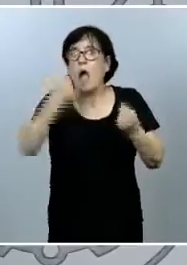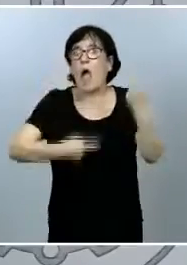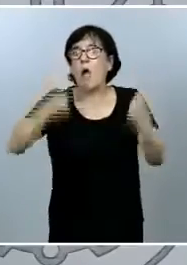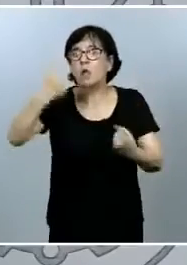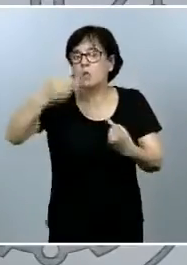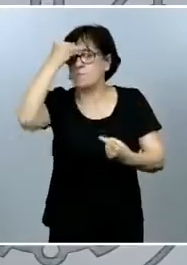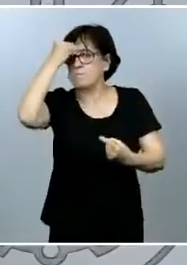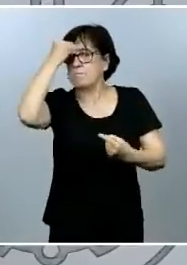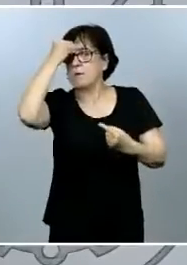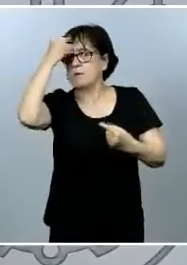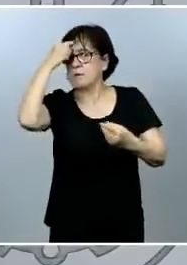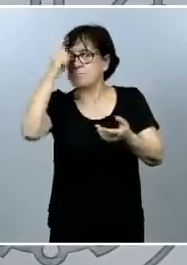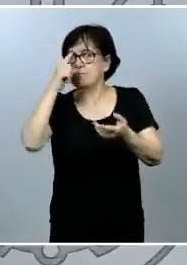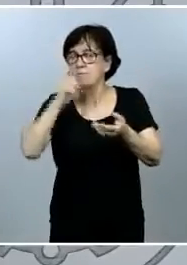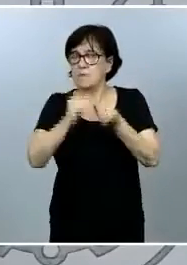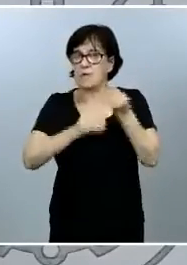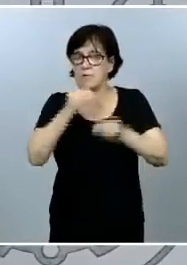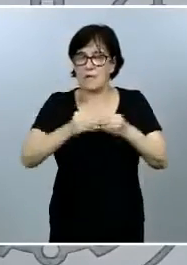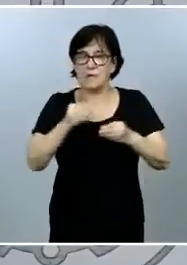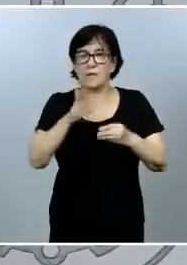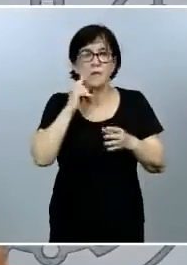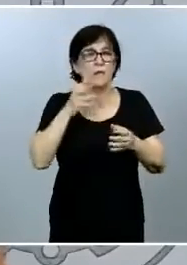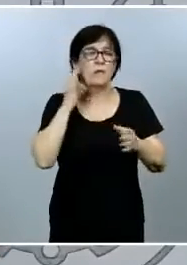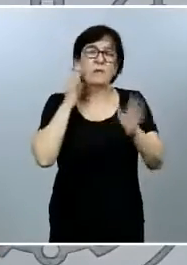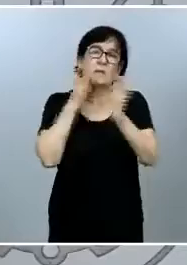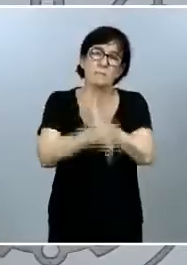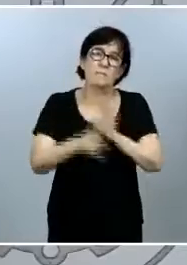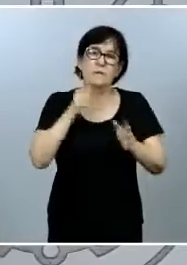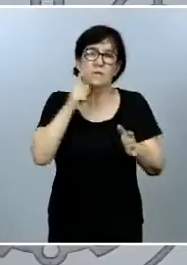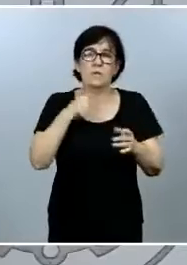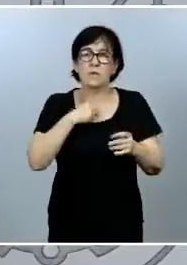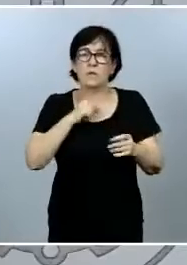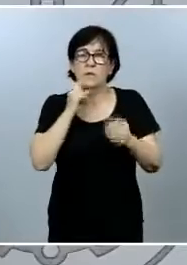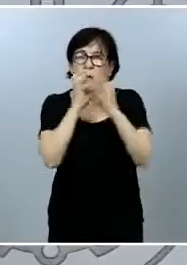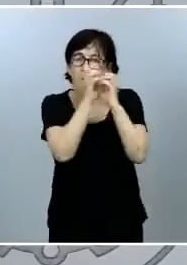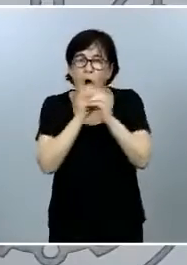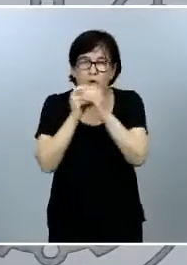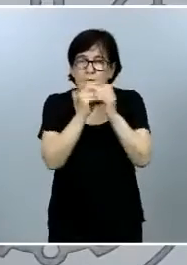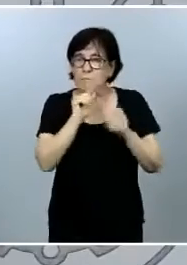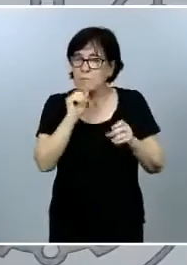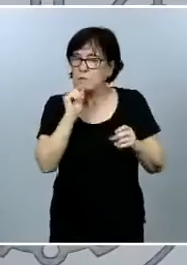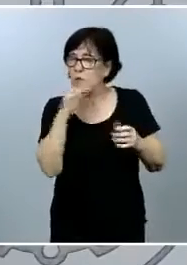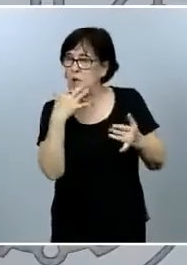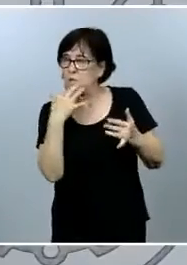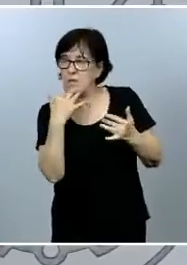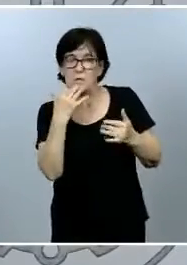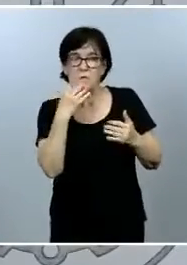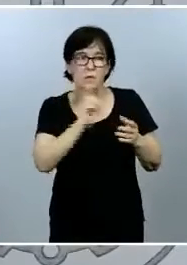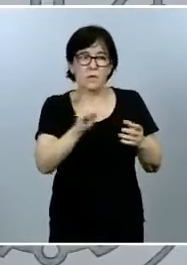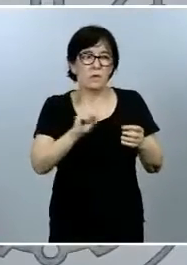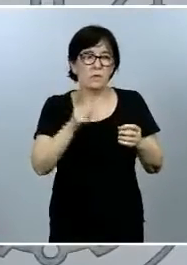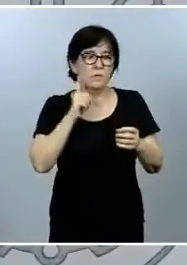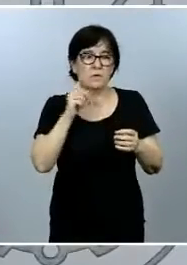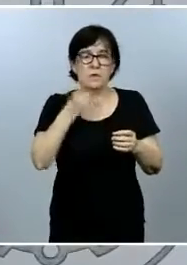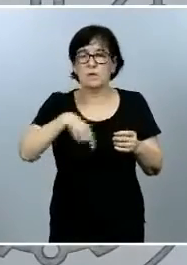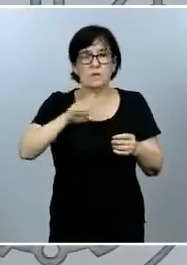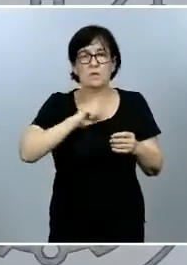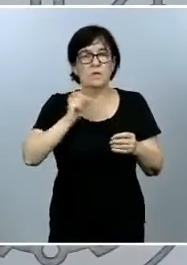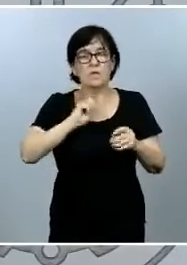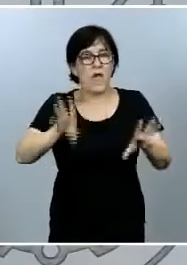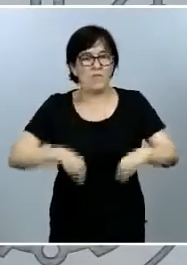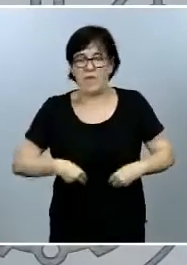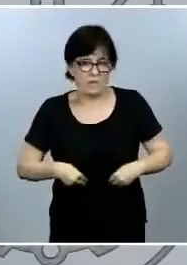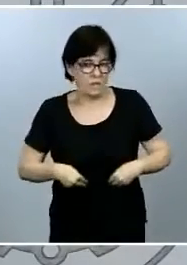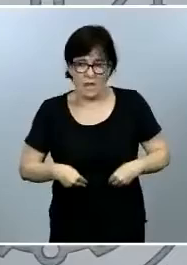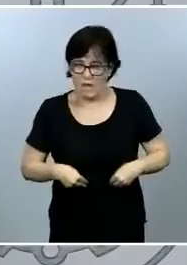plantean o se enmarcan permanentemente de la conspiración no va a ser desde luego ni aceptado ni